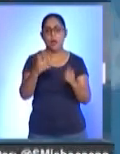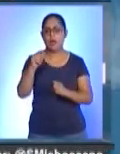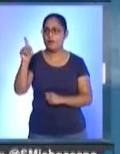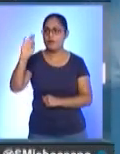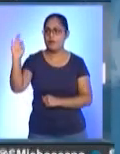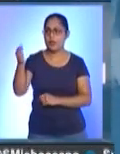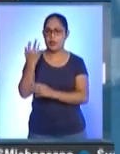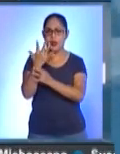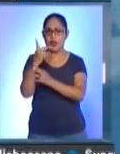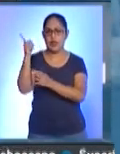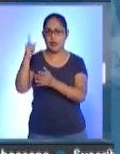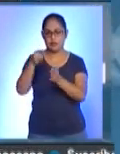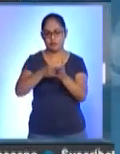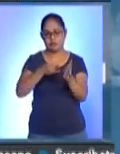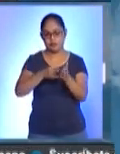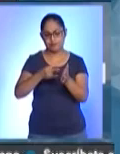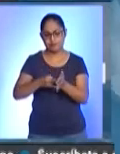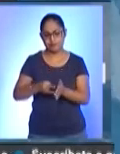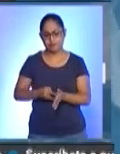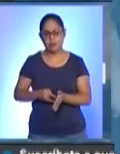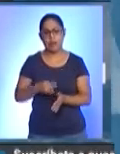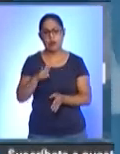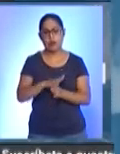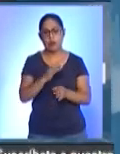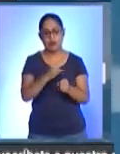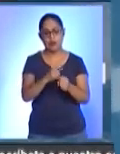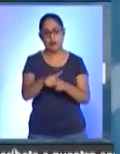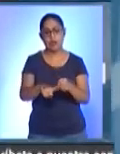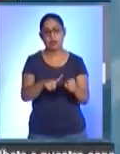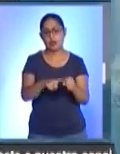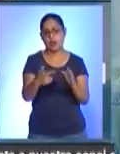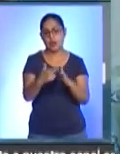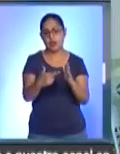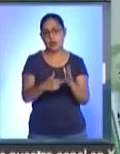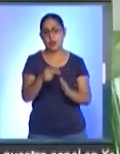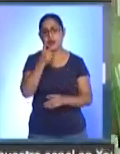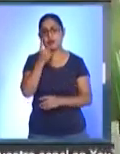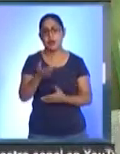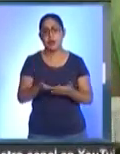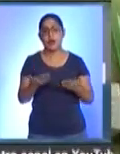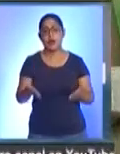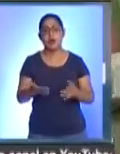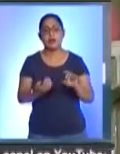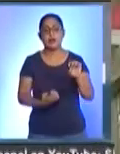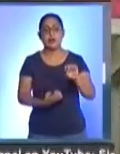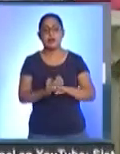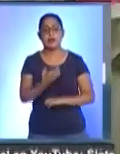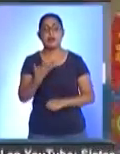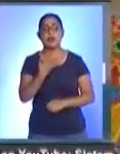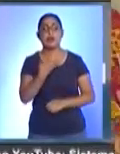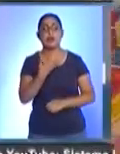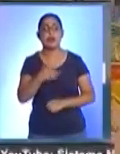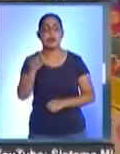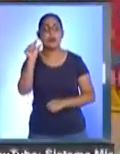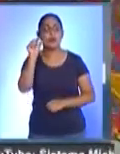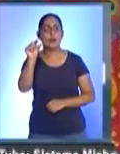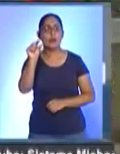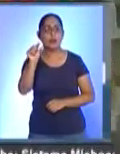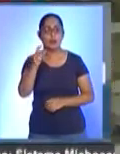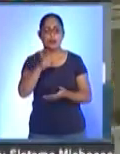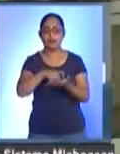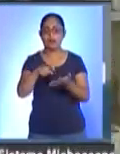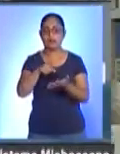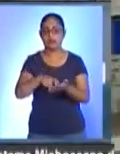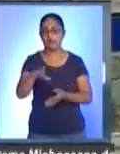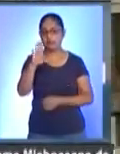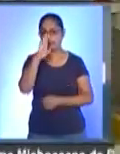la Compra de Medicamentos con estos organismos internacionales. Pues realmente en el Estado hay poco que se pueda adquirir también, de acuerdo